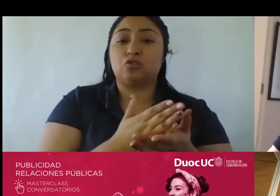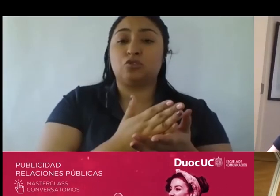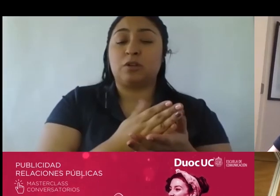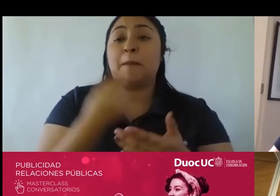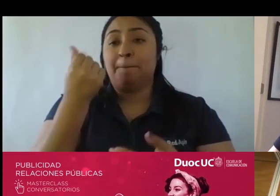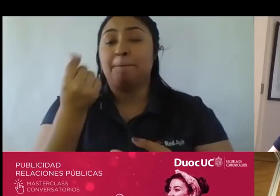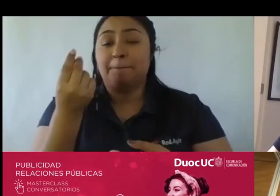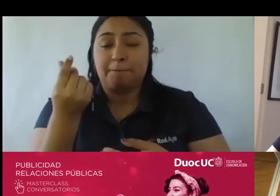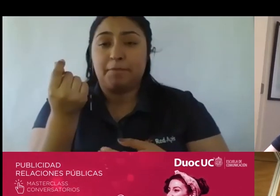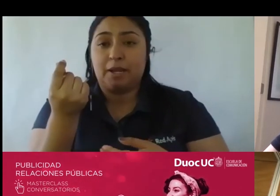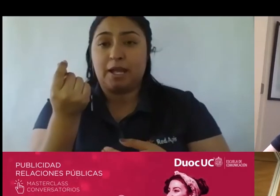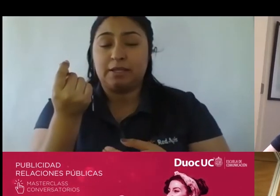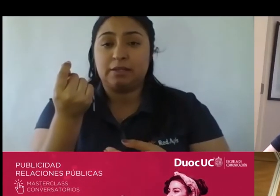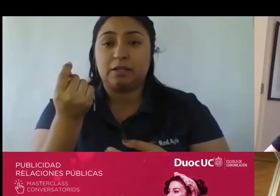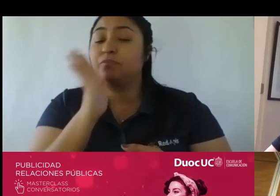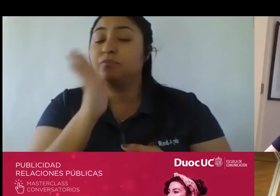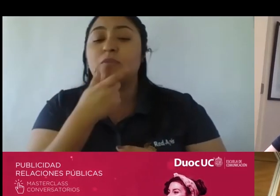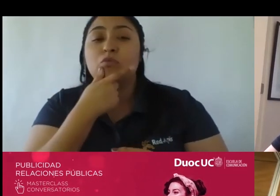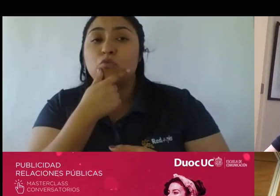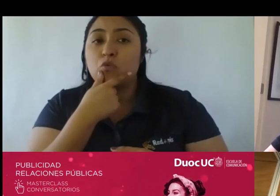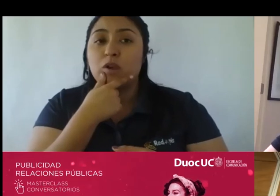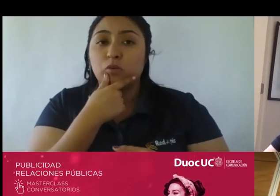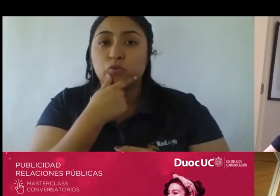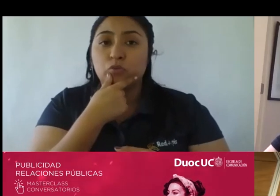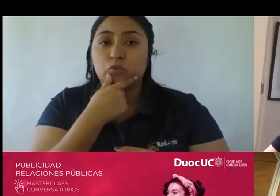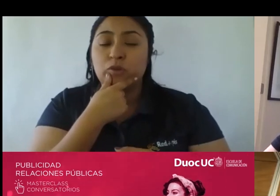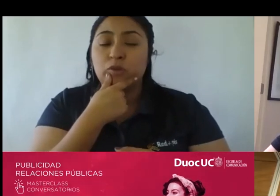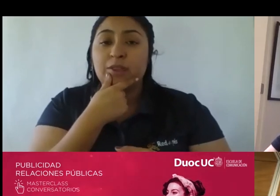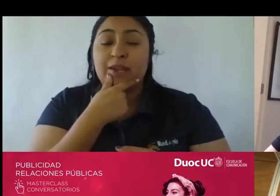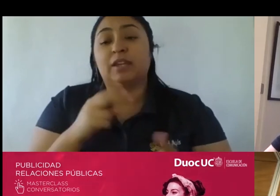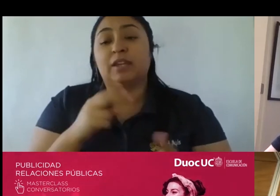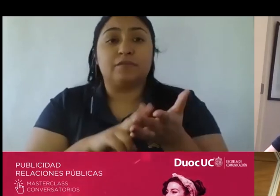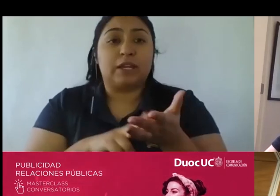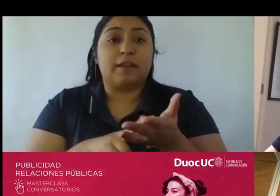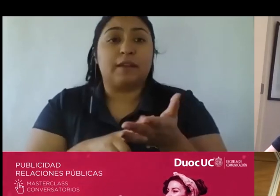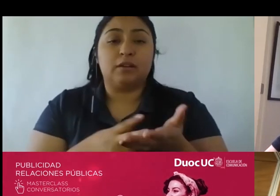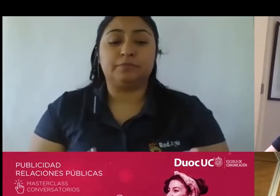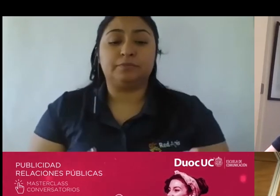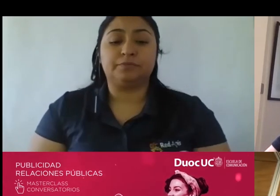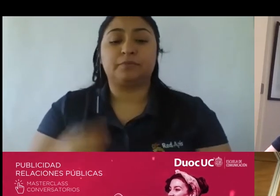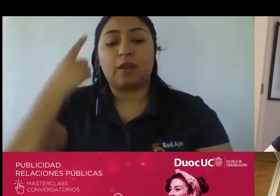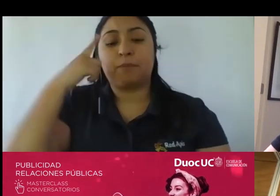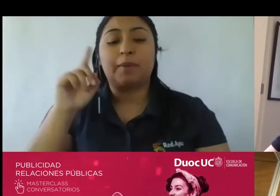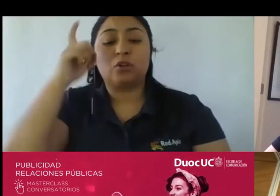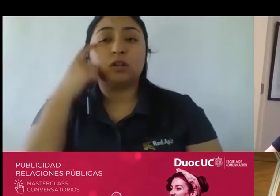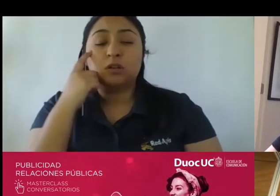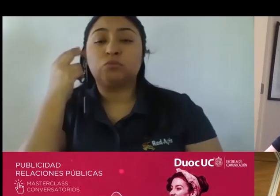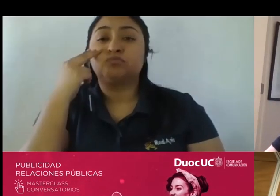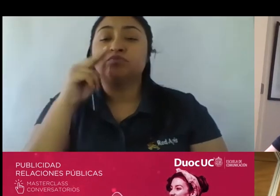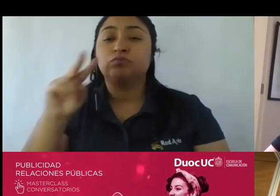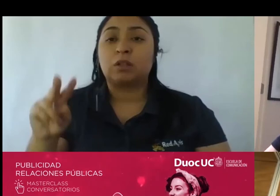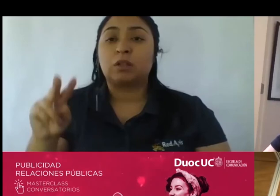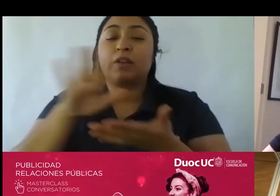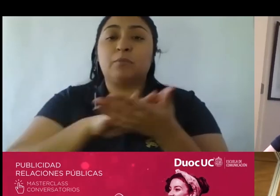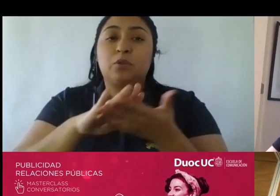ninguna duda digamos de que esa es una lógica que es impecable pero creo que hay que mirar por ejemplo casos como